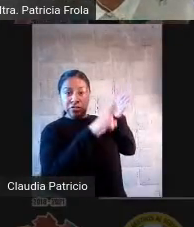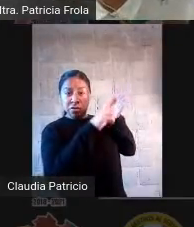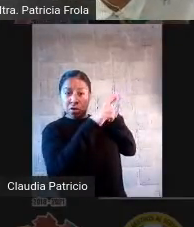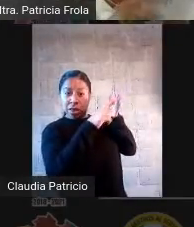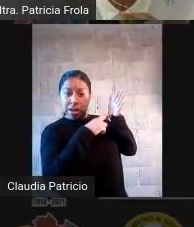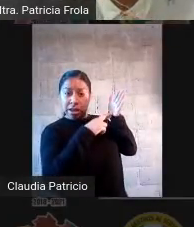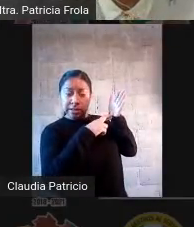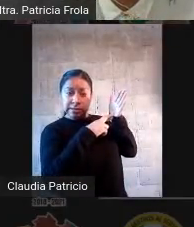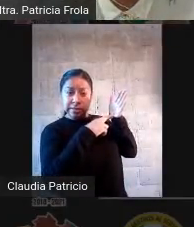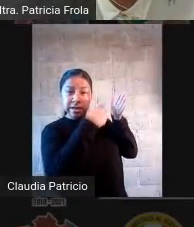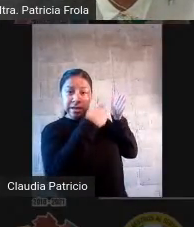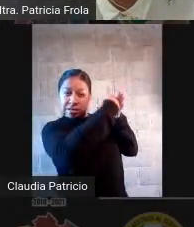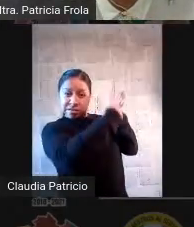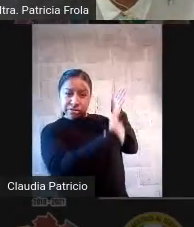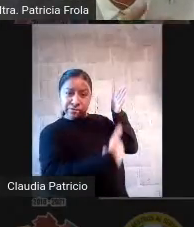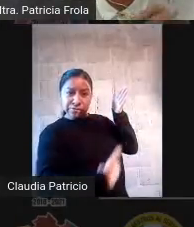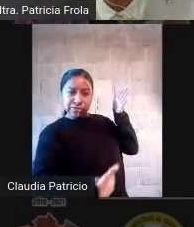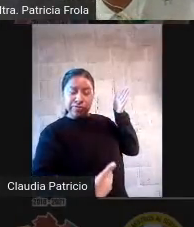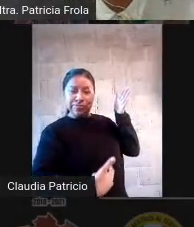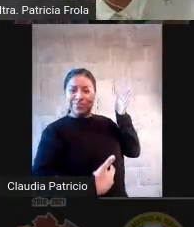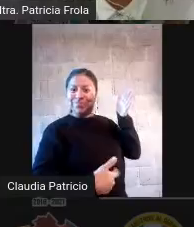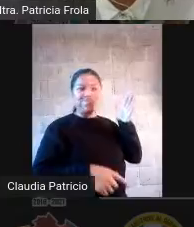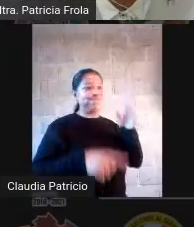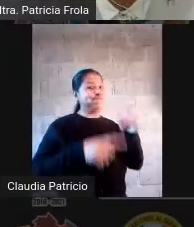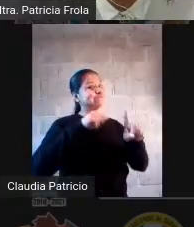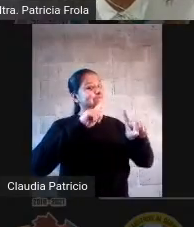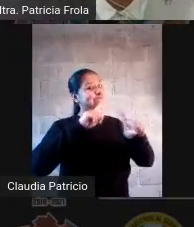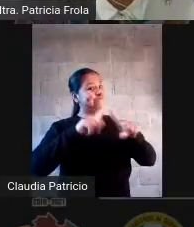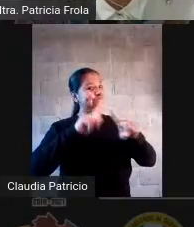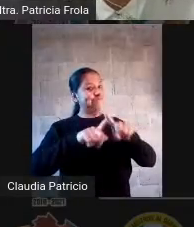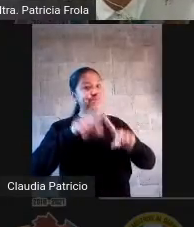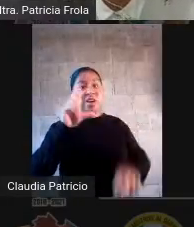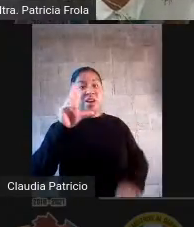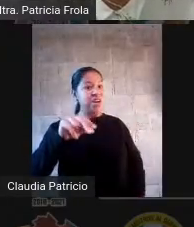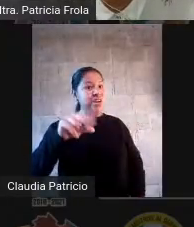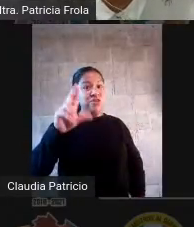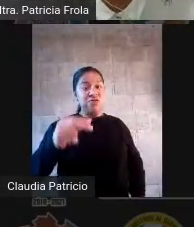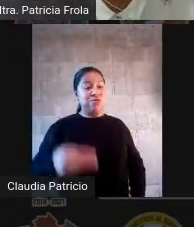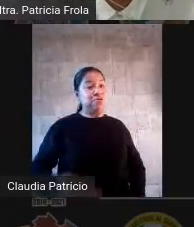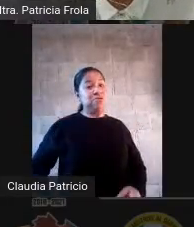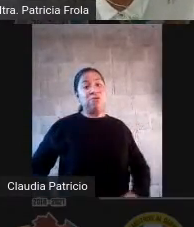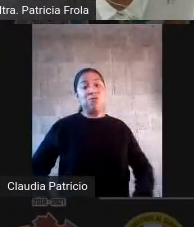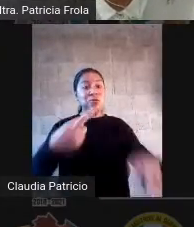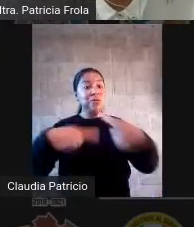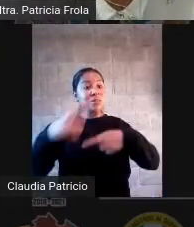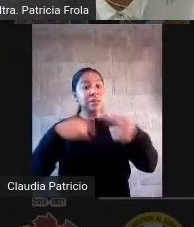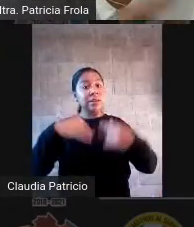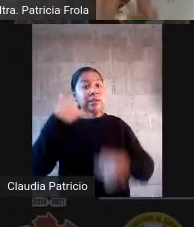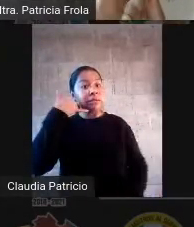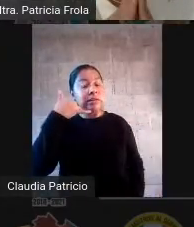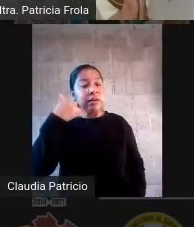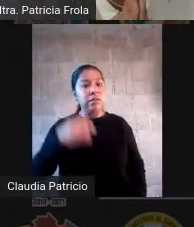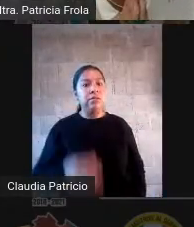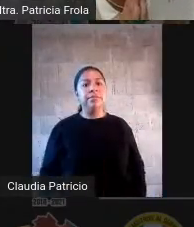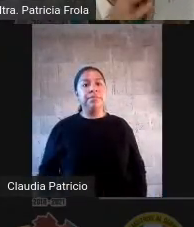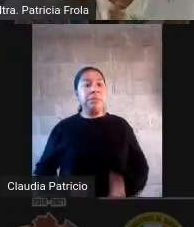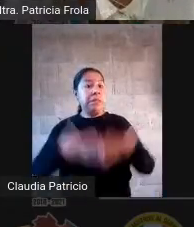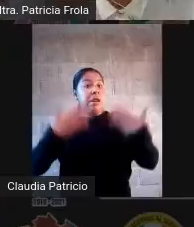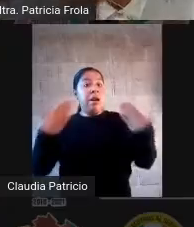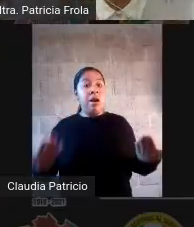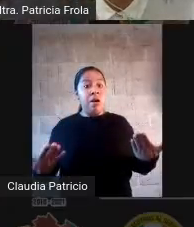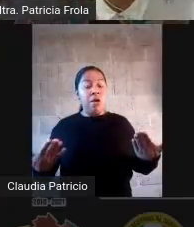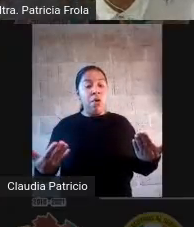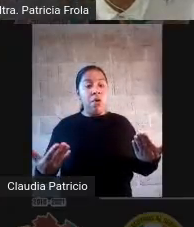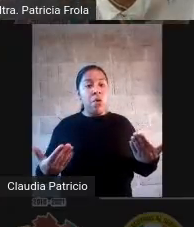alumnos y alumnas traigan el celular a la escuela. Y hoy simplemente no entenderíamos una clase sin la presencia de por lo menos